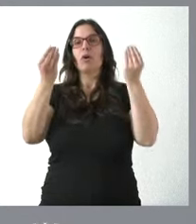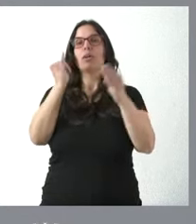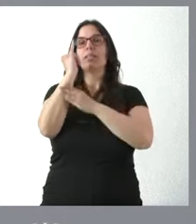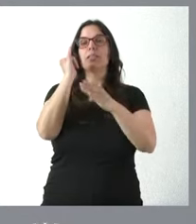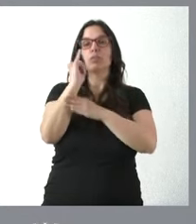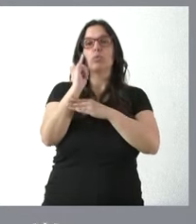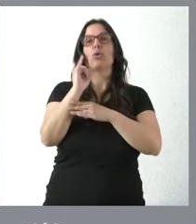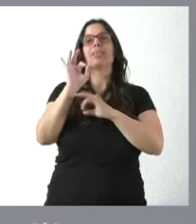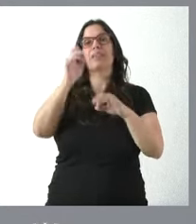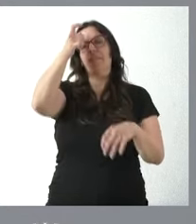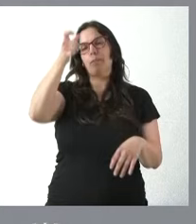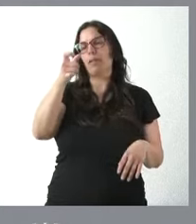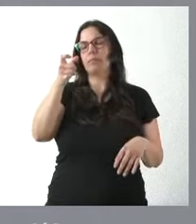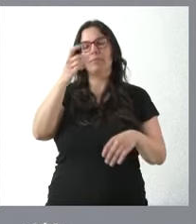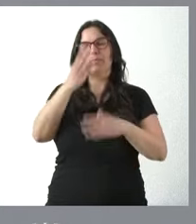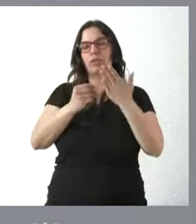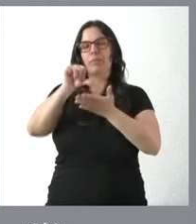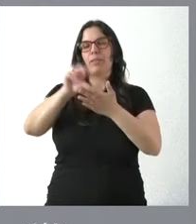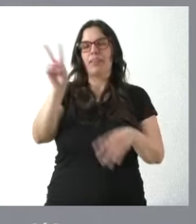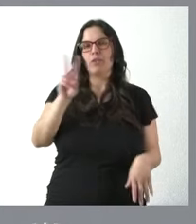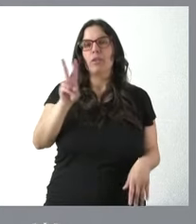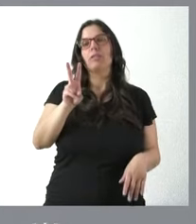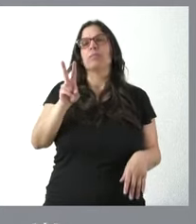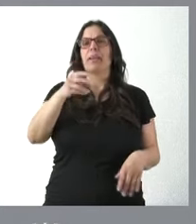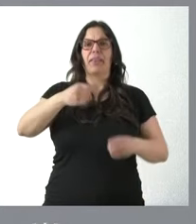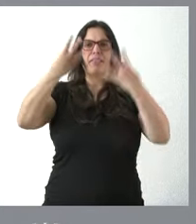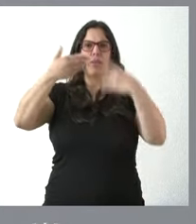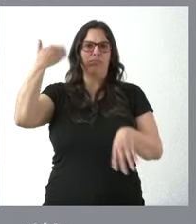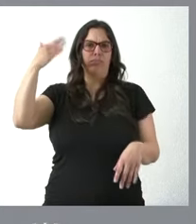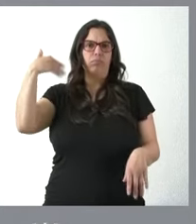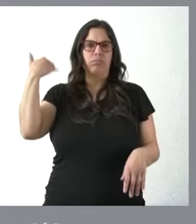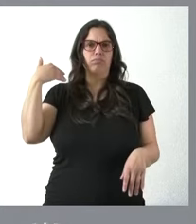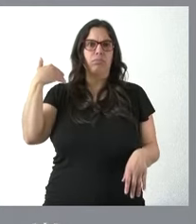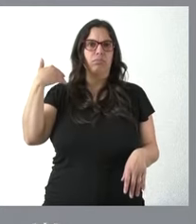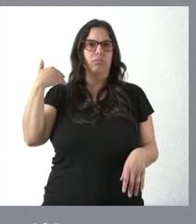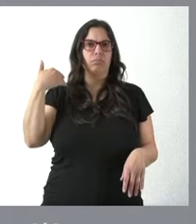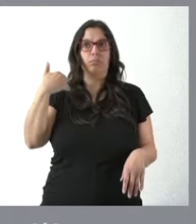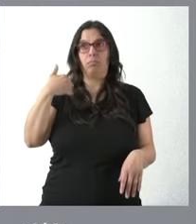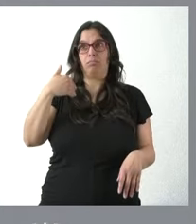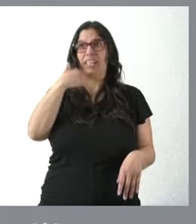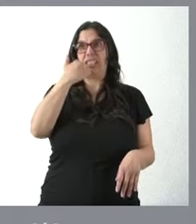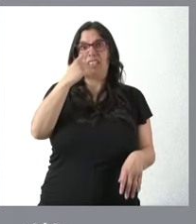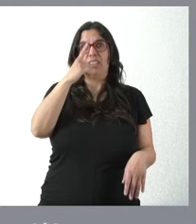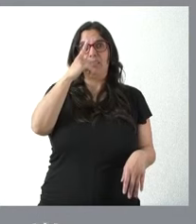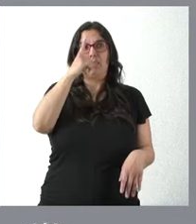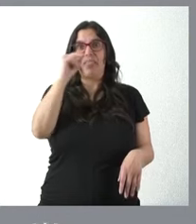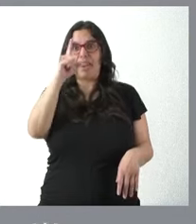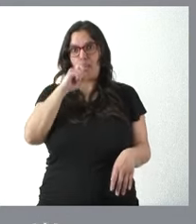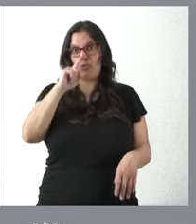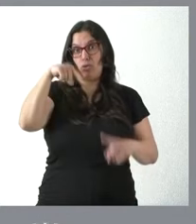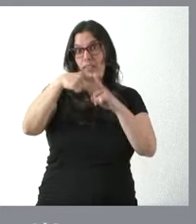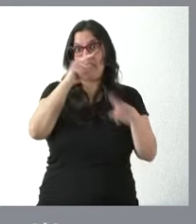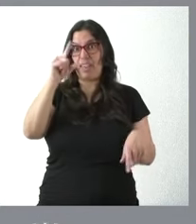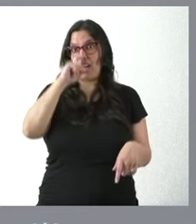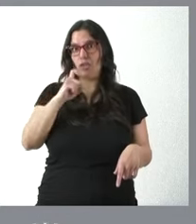Es un edificio que data del año 1925, tiene algo más o prácticamente cumple el próximo año 100 años y